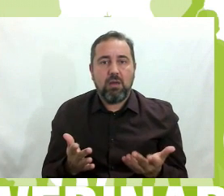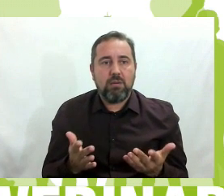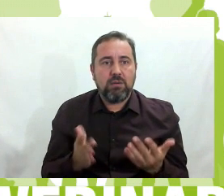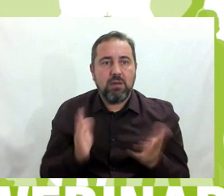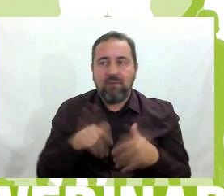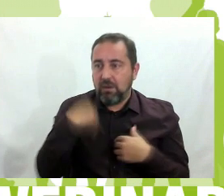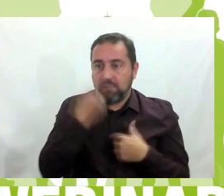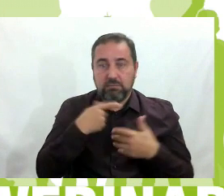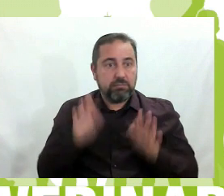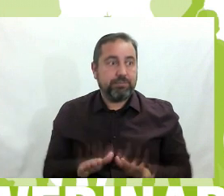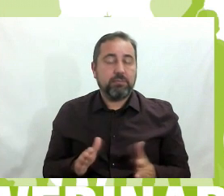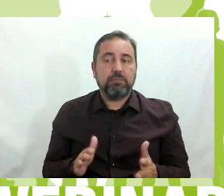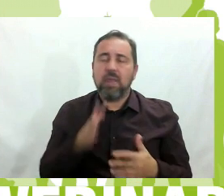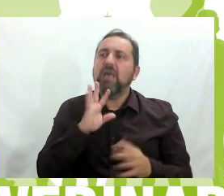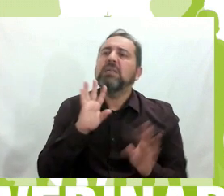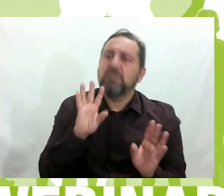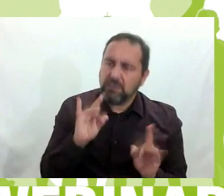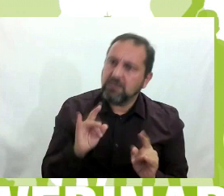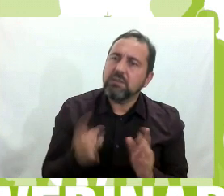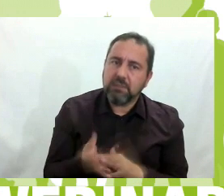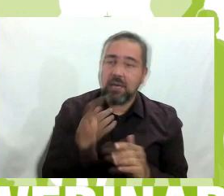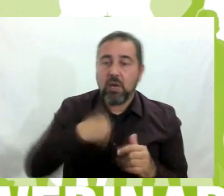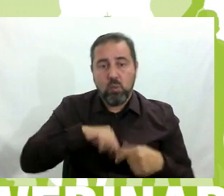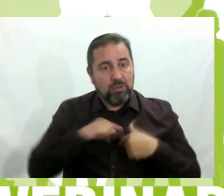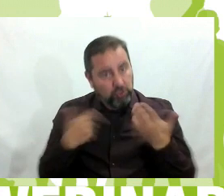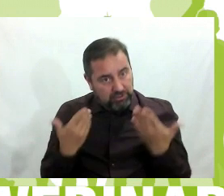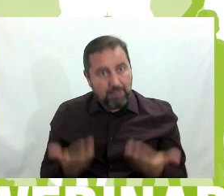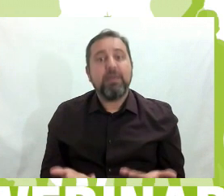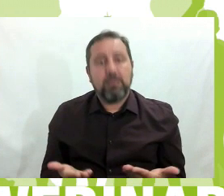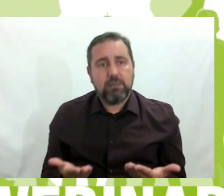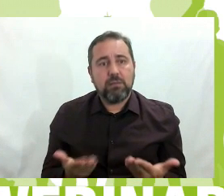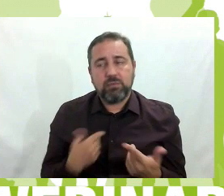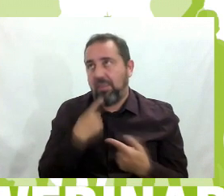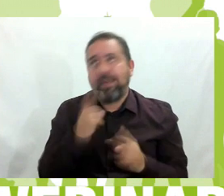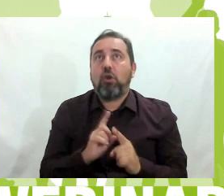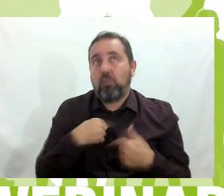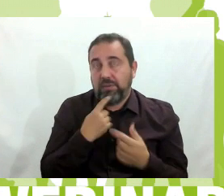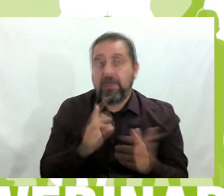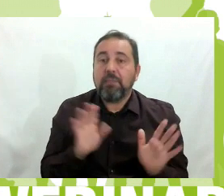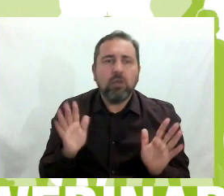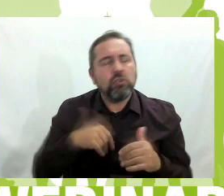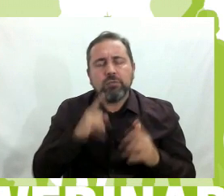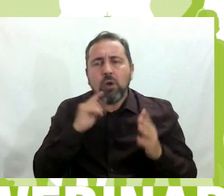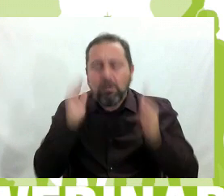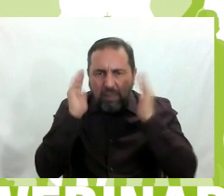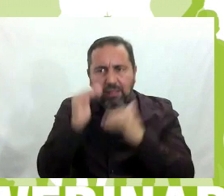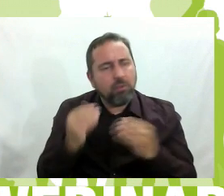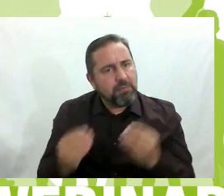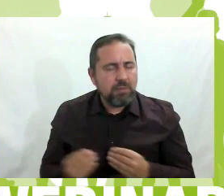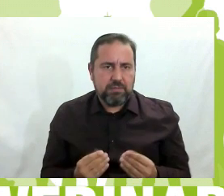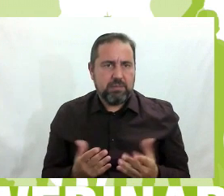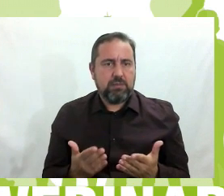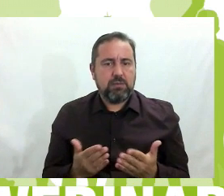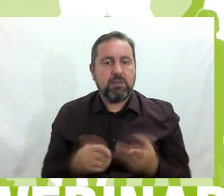diciendo, pues sí, sí que pasa. La verdad es que en el nuestro también, no vamos a decir que no, pero estamos como muy pendientes. Luego el